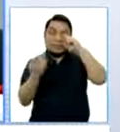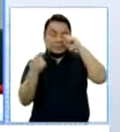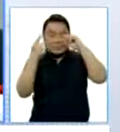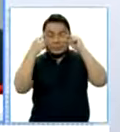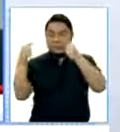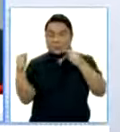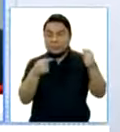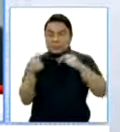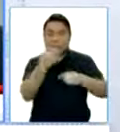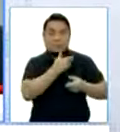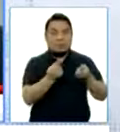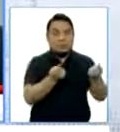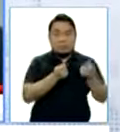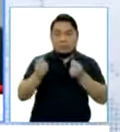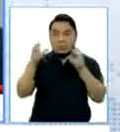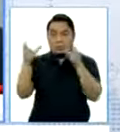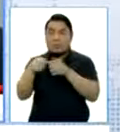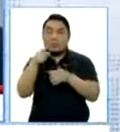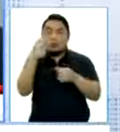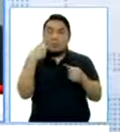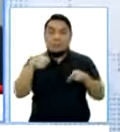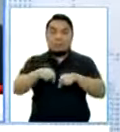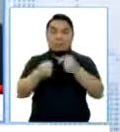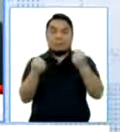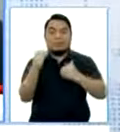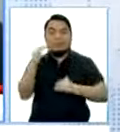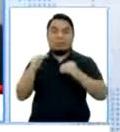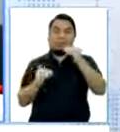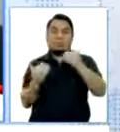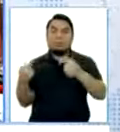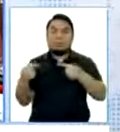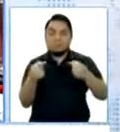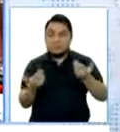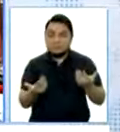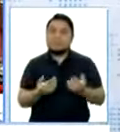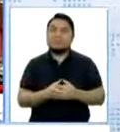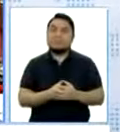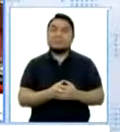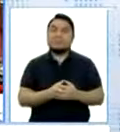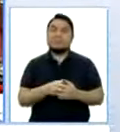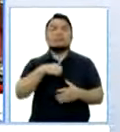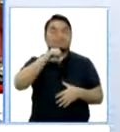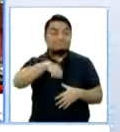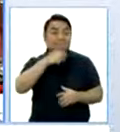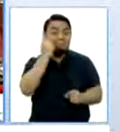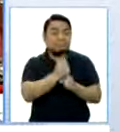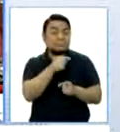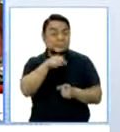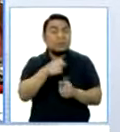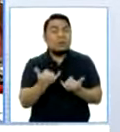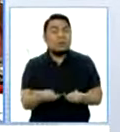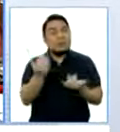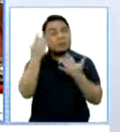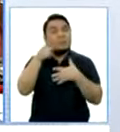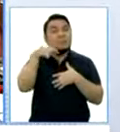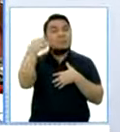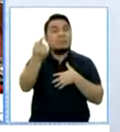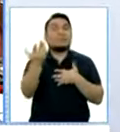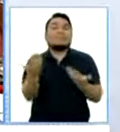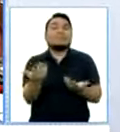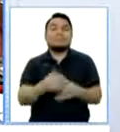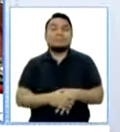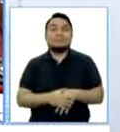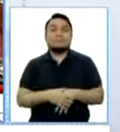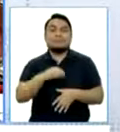entre poderes del Estado. Usted ha que se ha roto el equilibrio de poderes. Sí, pues lo que debemos esperar es una